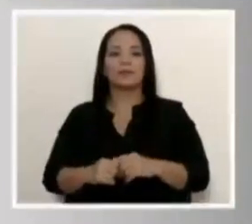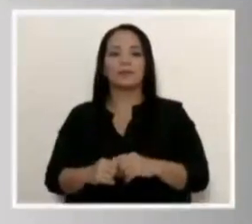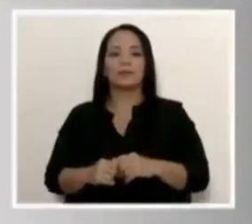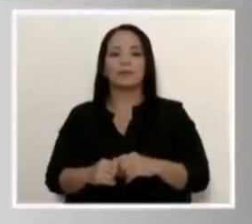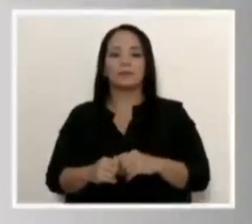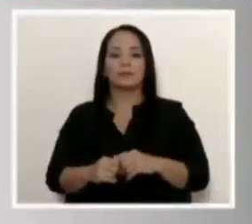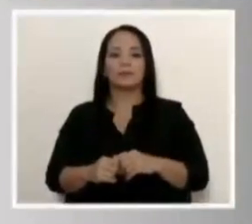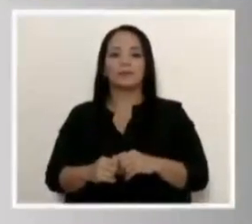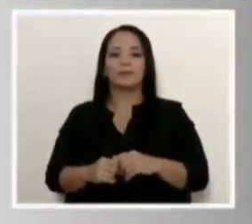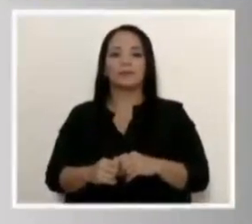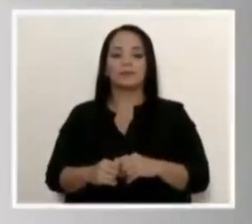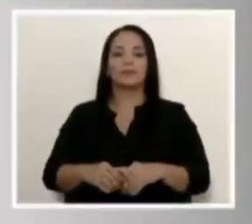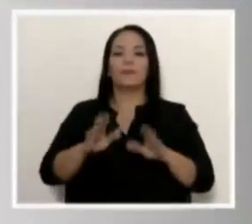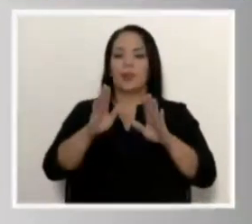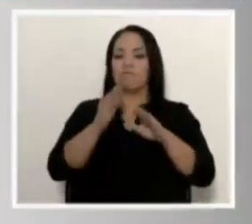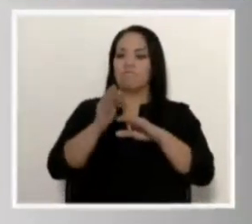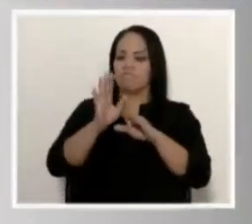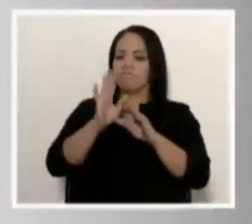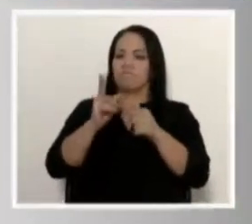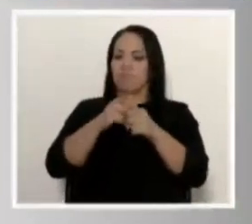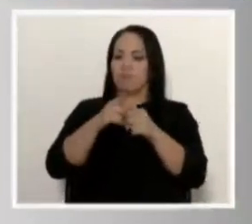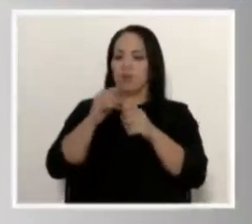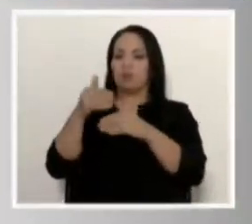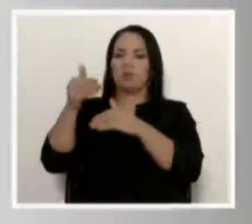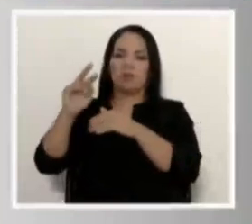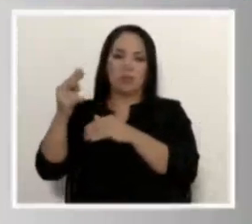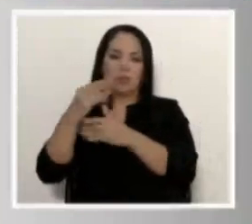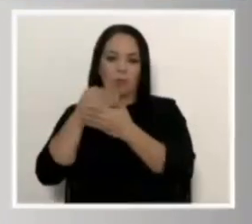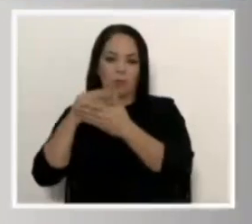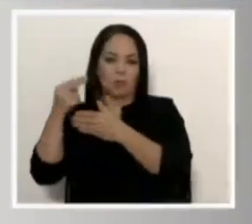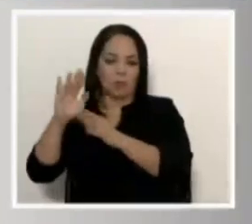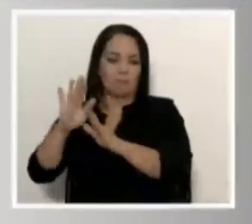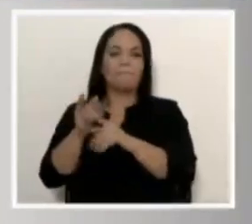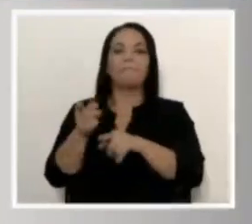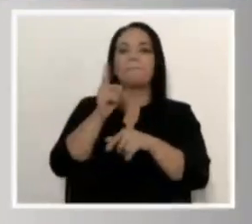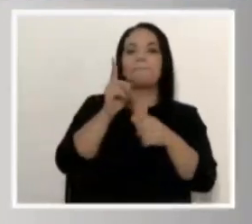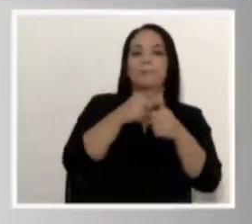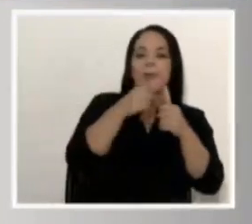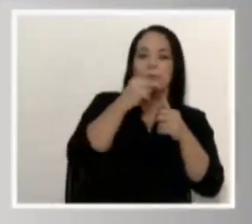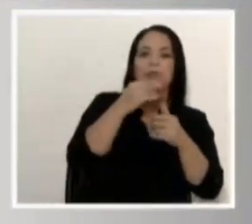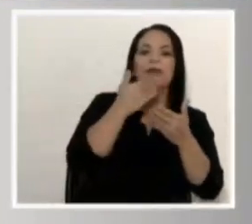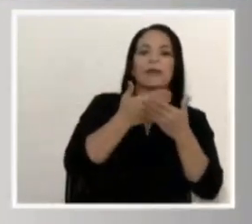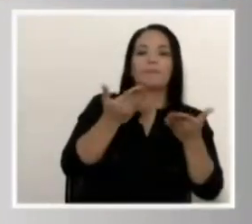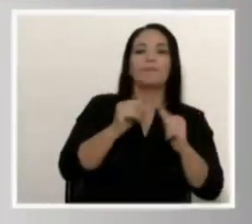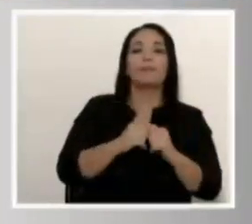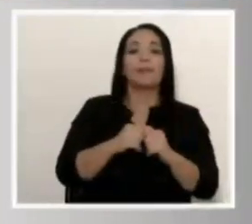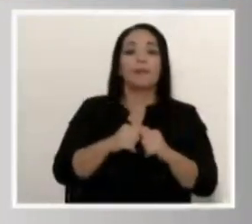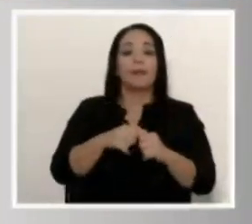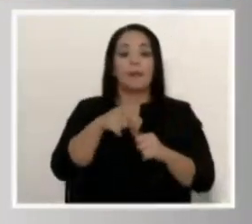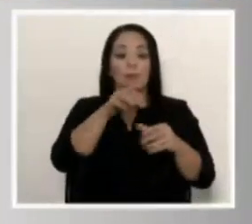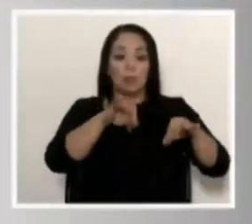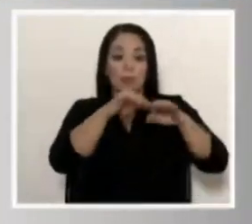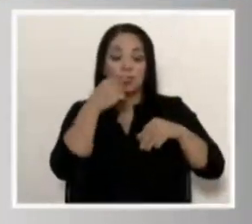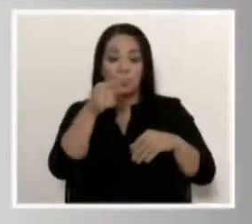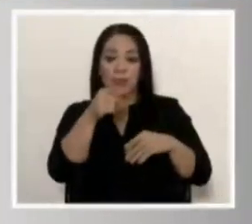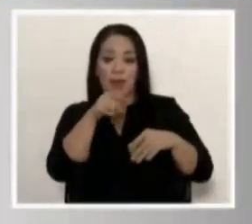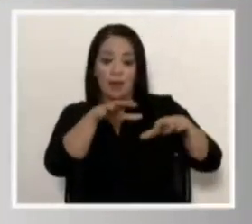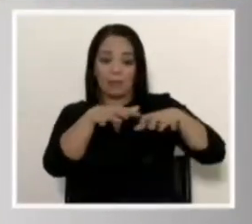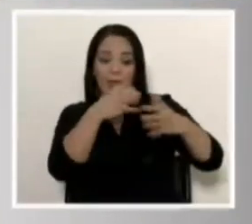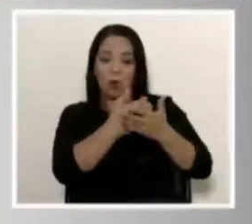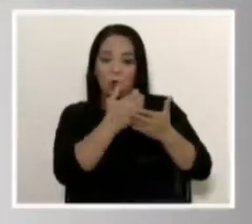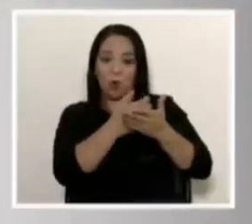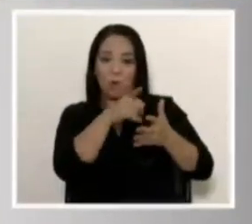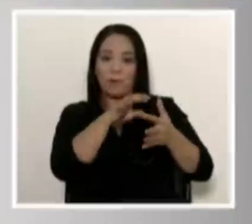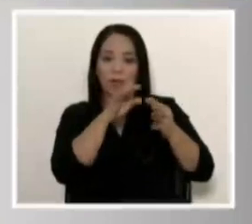la segunda buena noticia, es importante indicar que esta actividad económica tiene una relación,